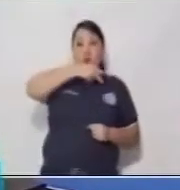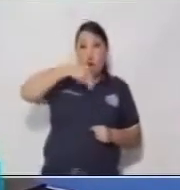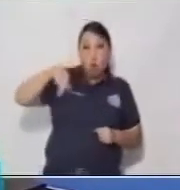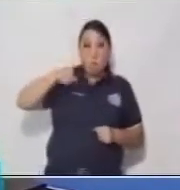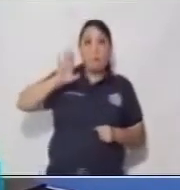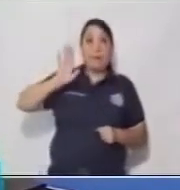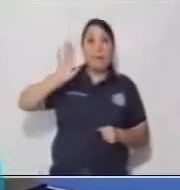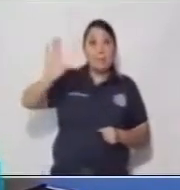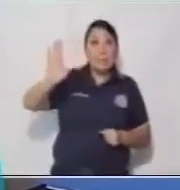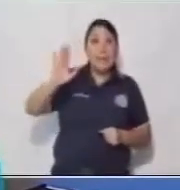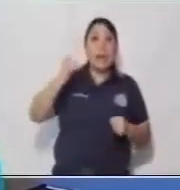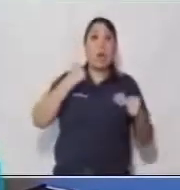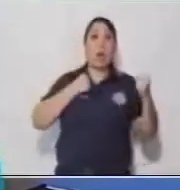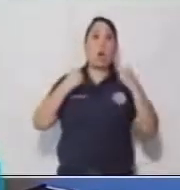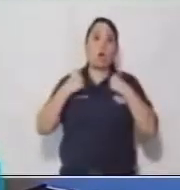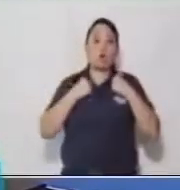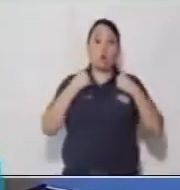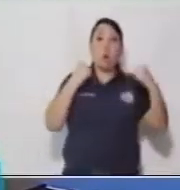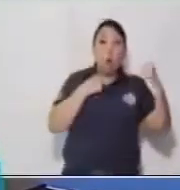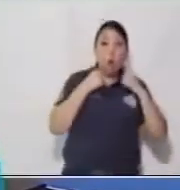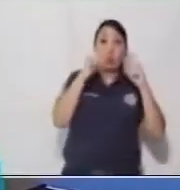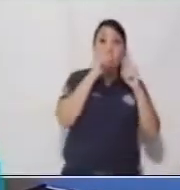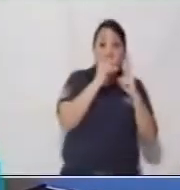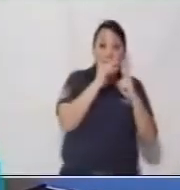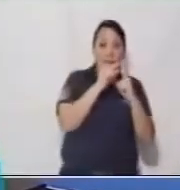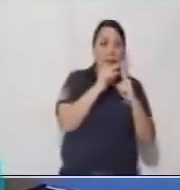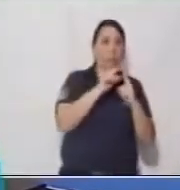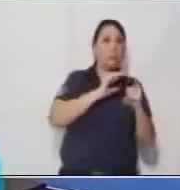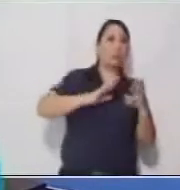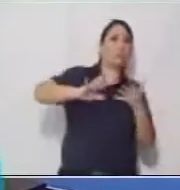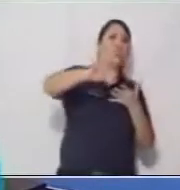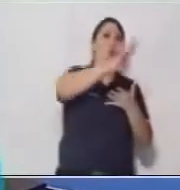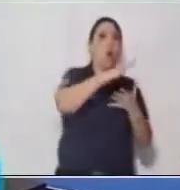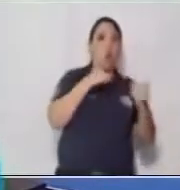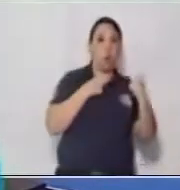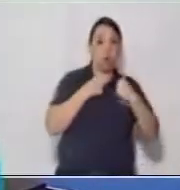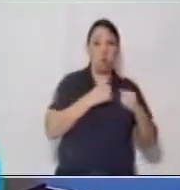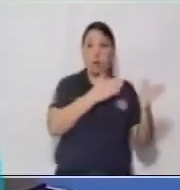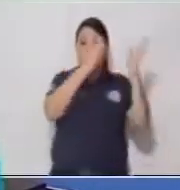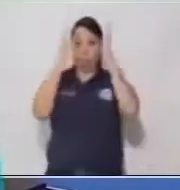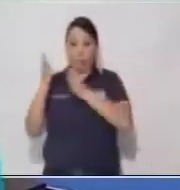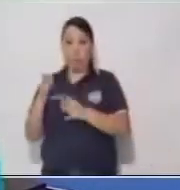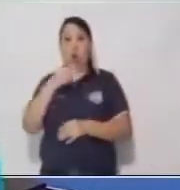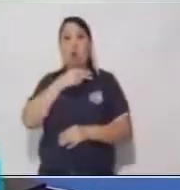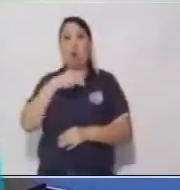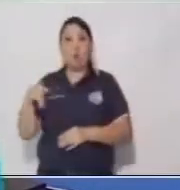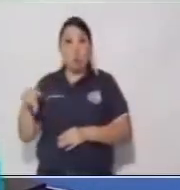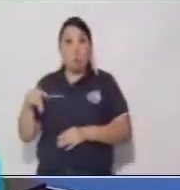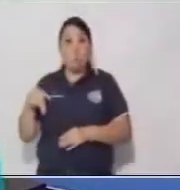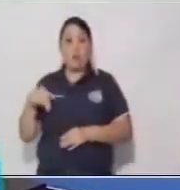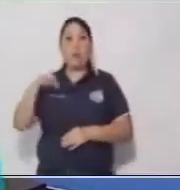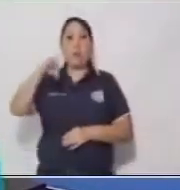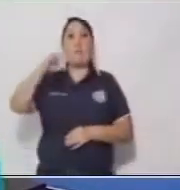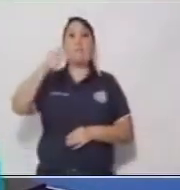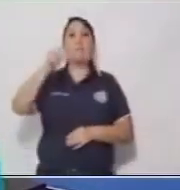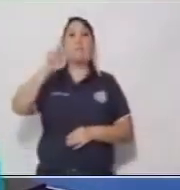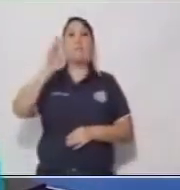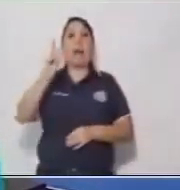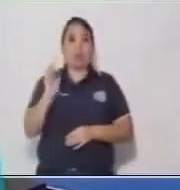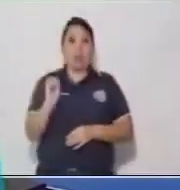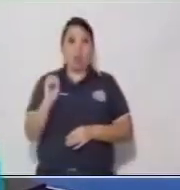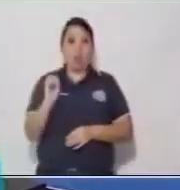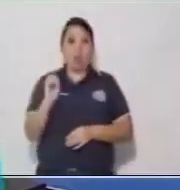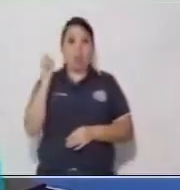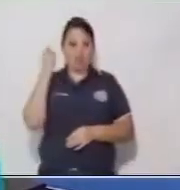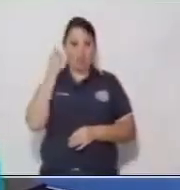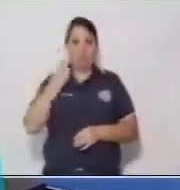a diferenciar del sustantivo común, el sustantivo propio. Vamos a dejar aquí a pardo, que nos va a acompañar en la clase de hoy.